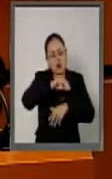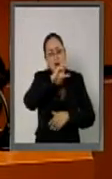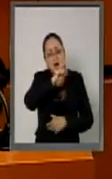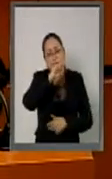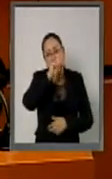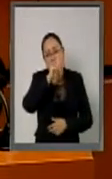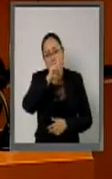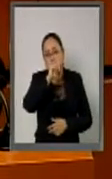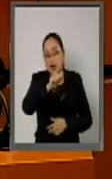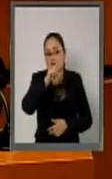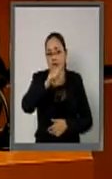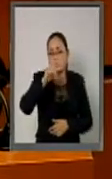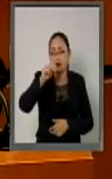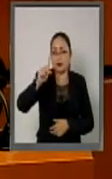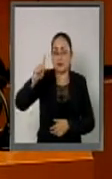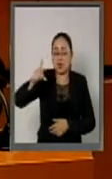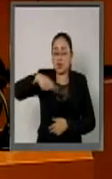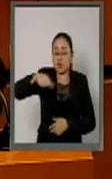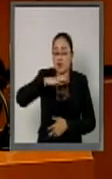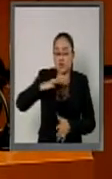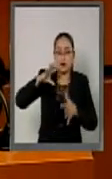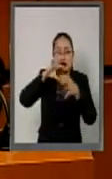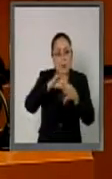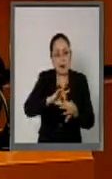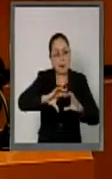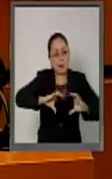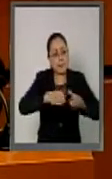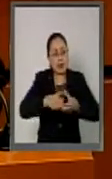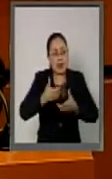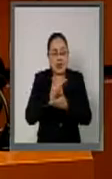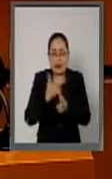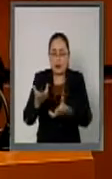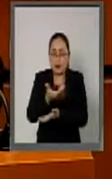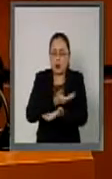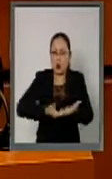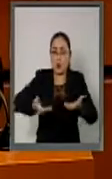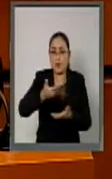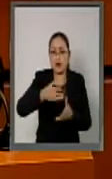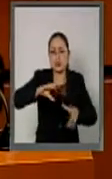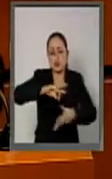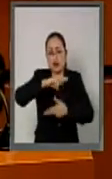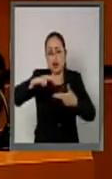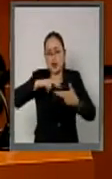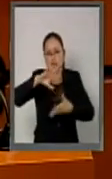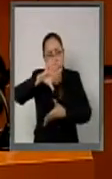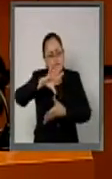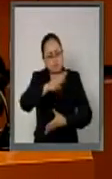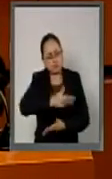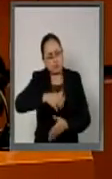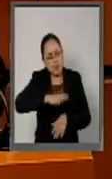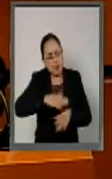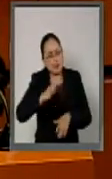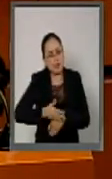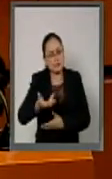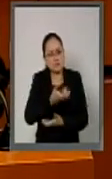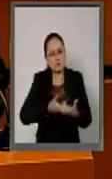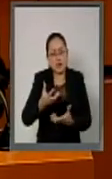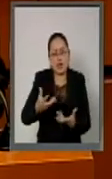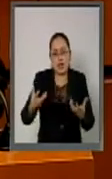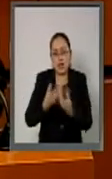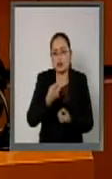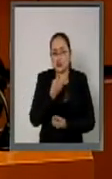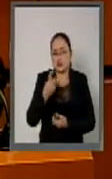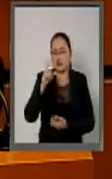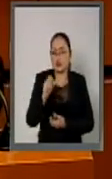permitido conformar el área de libre comercio más grande de la región. Un mercado de doscientos